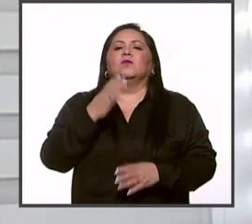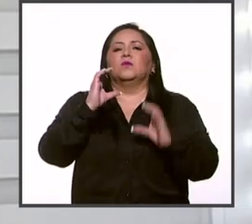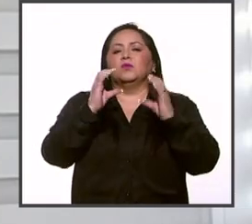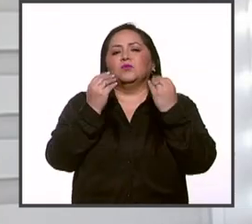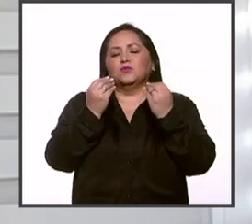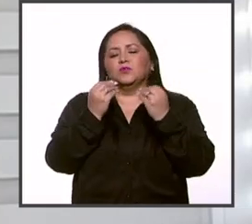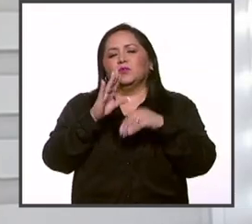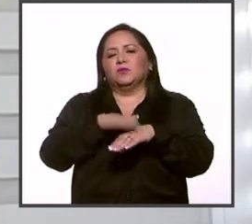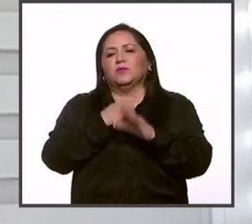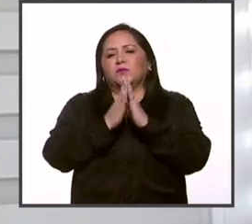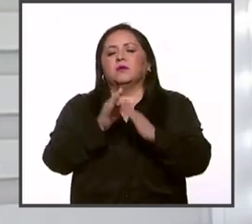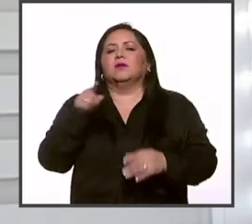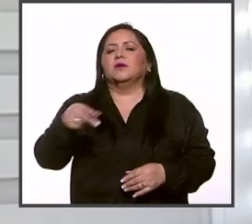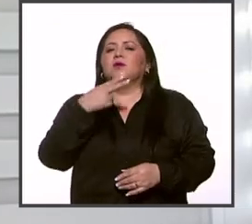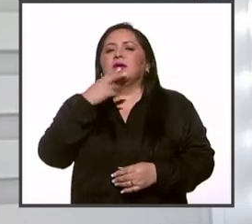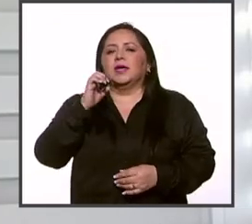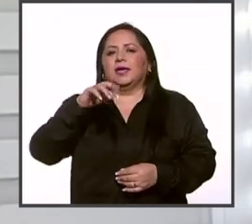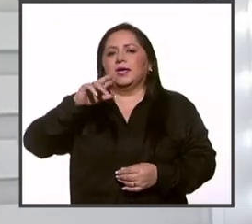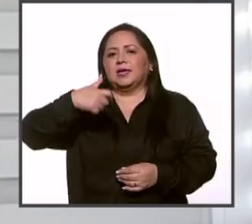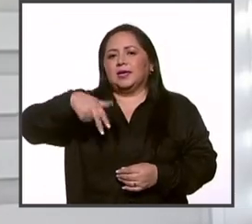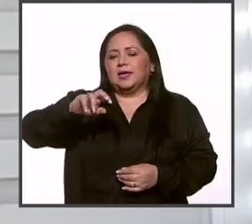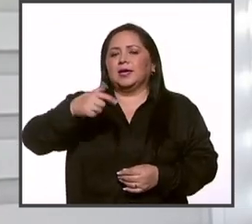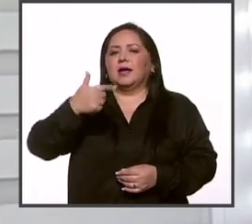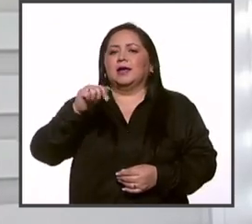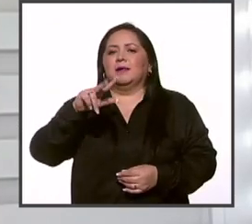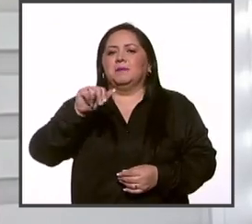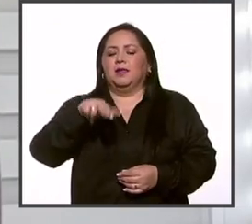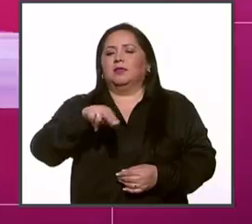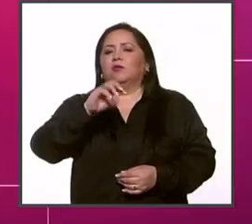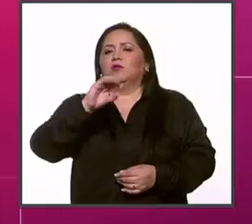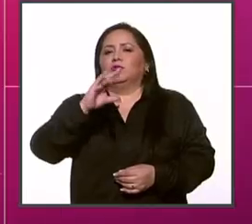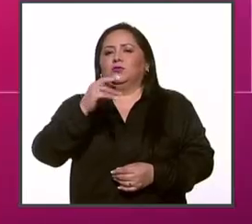por favor. Soy Enrique Galván Ochoa.